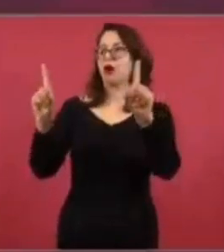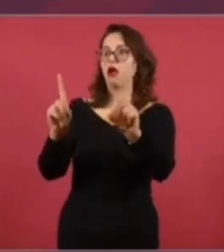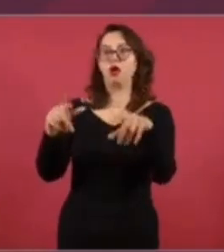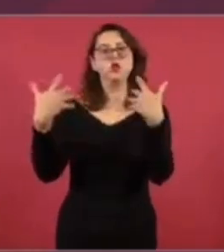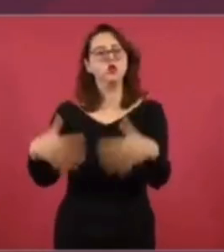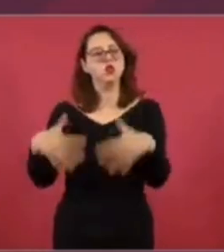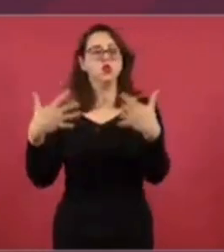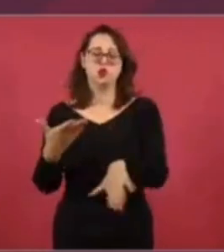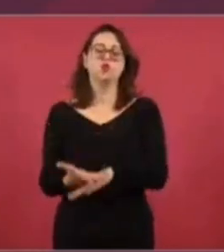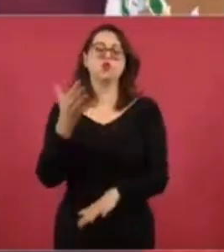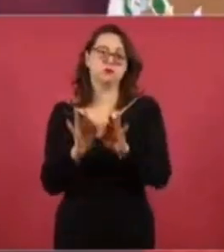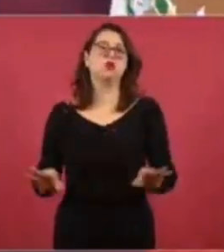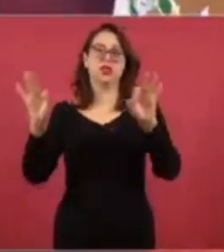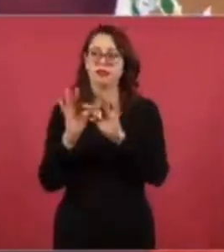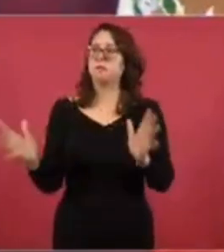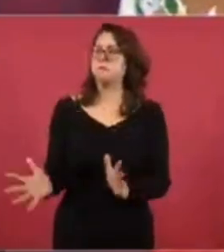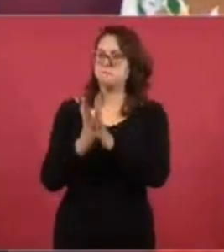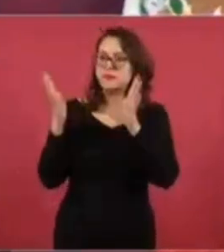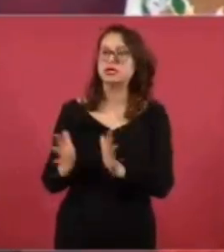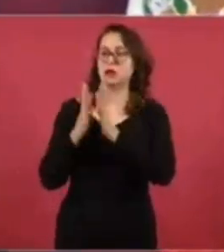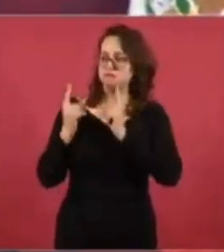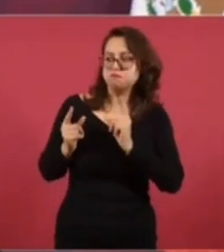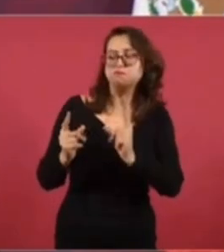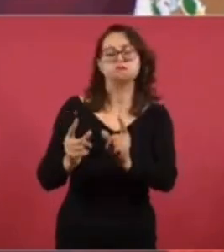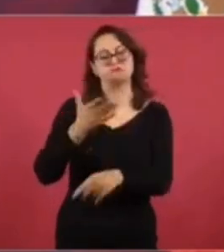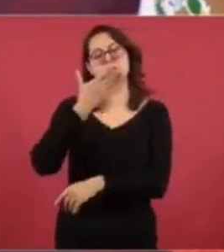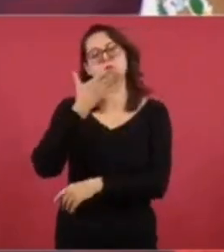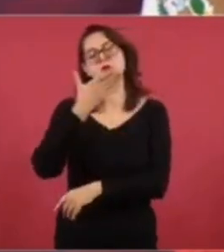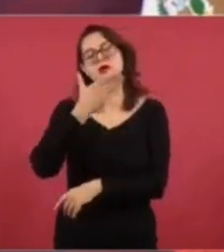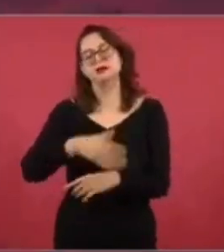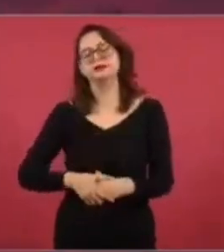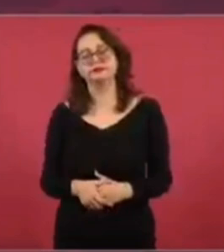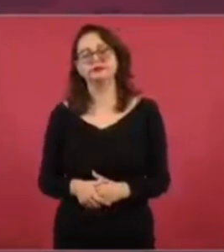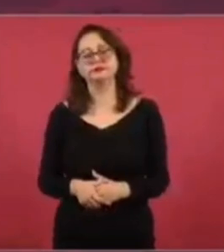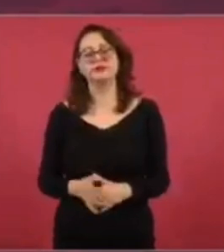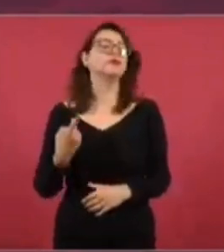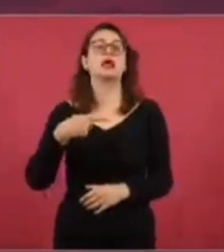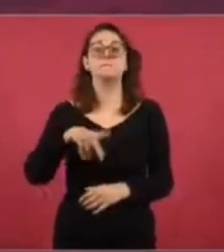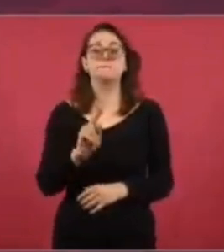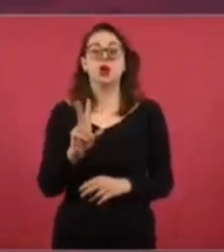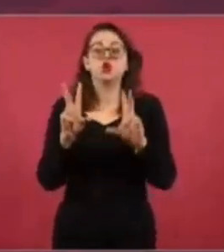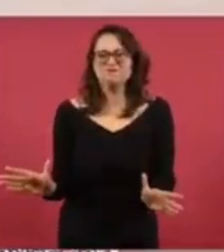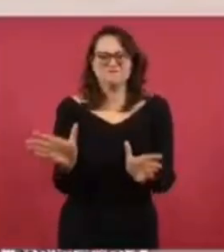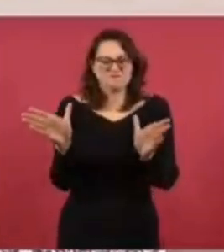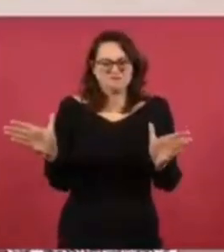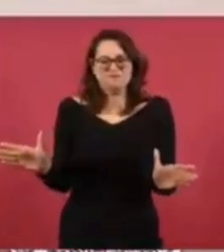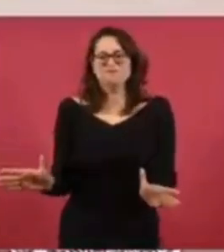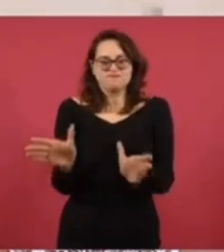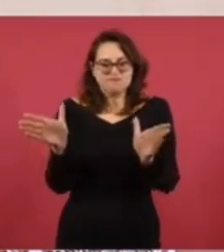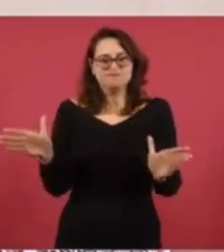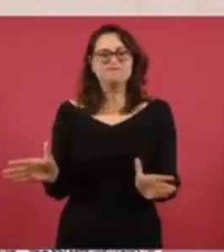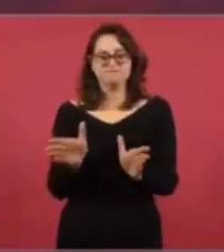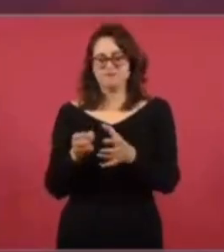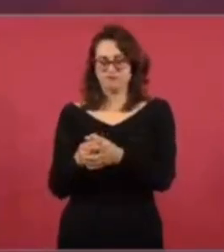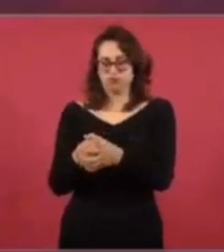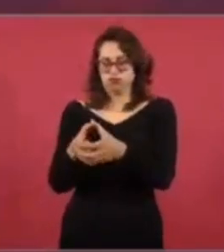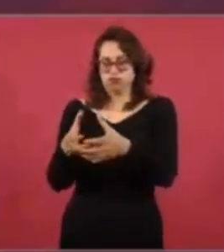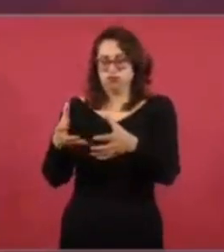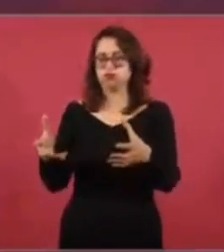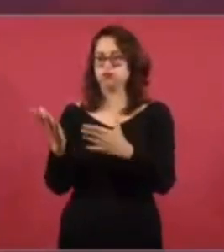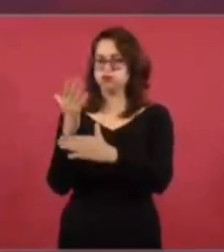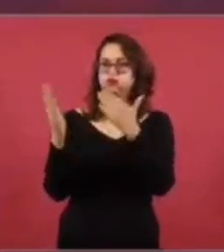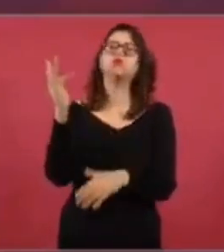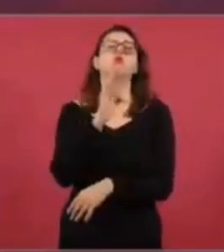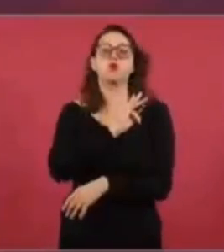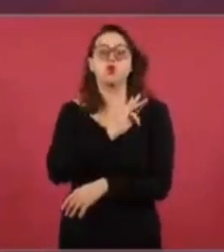una mayor participación en la vida pública. Pero no es nada más un asunto de género. Es algo muy importante.